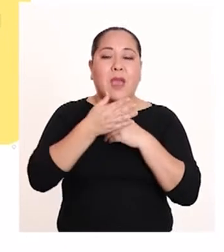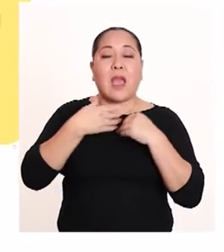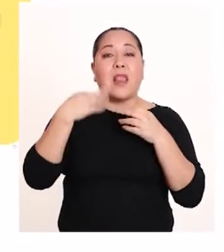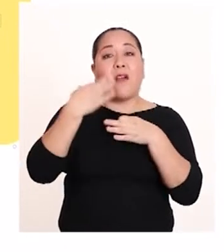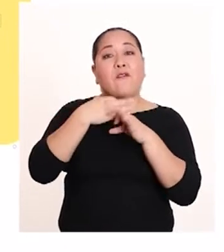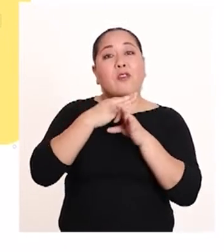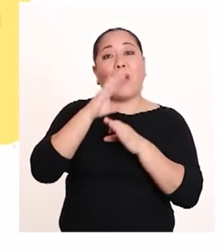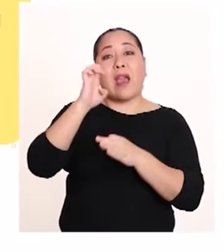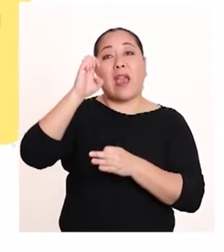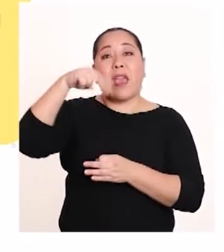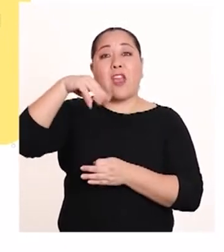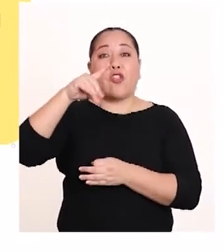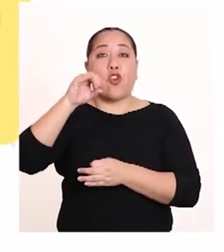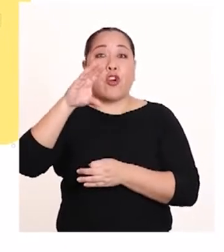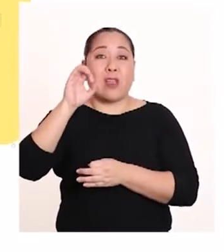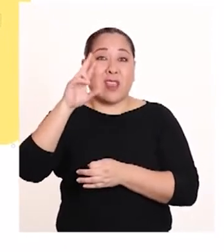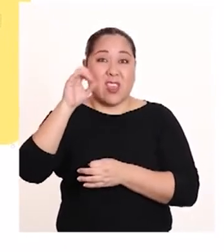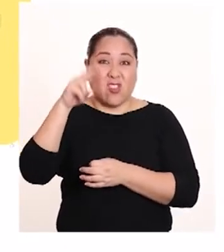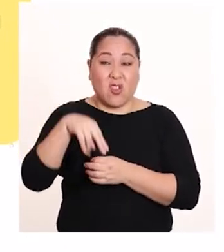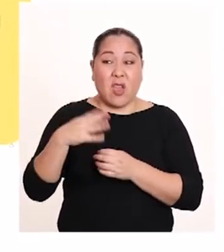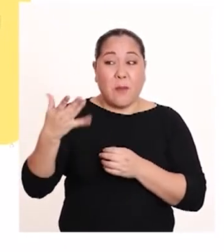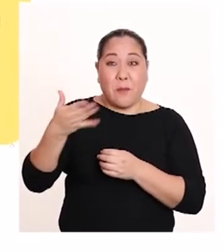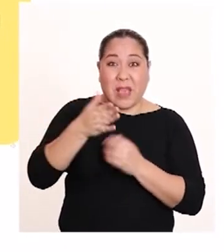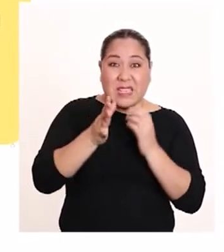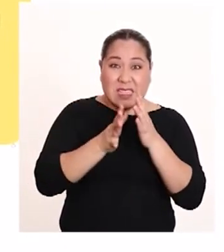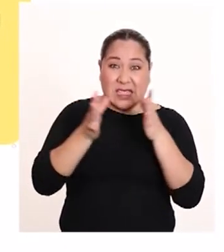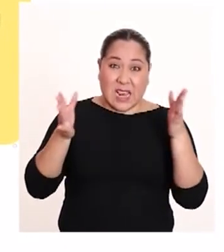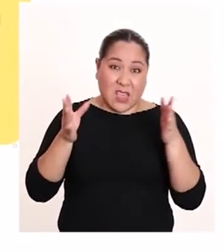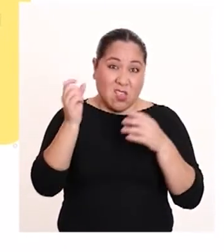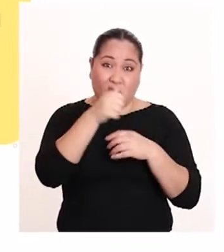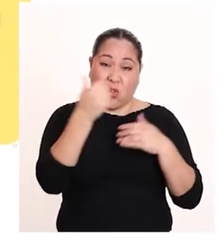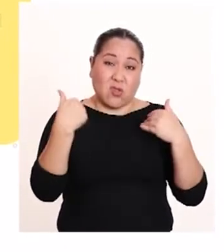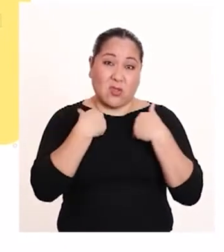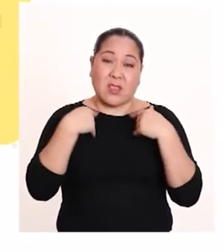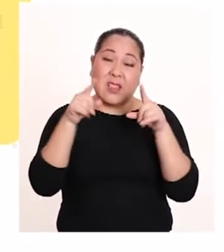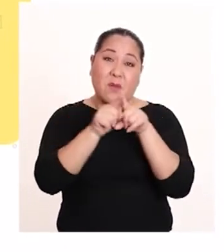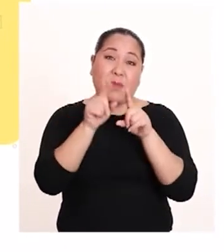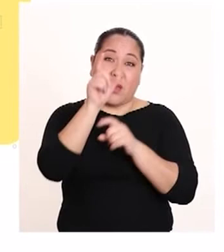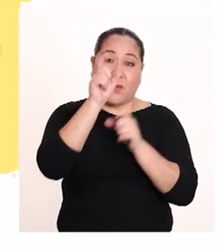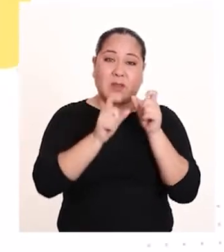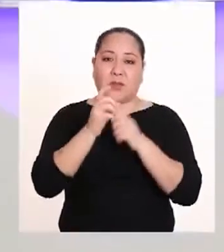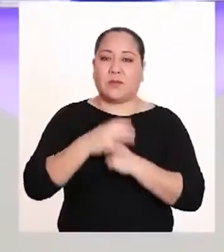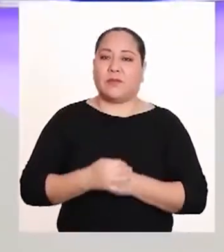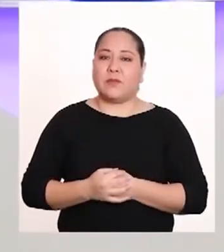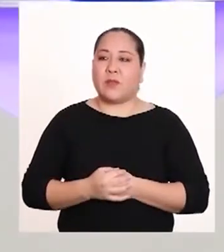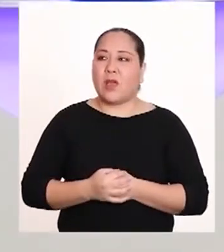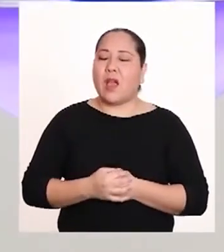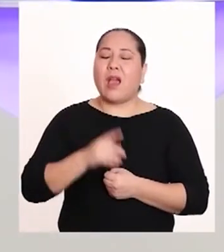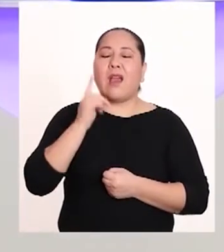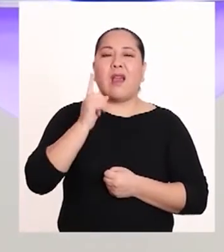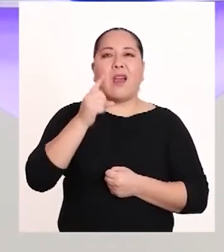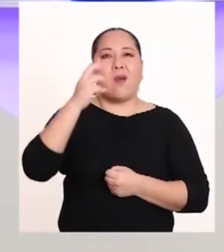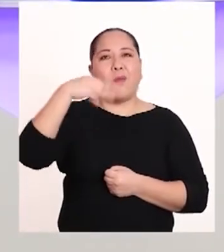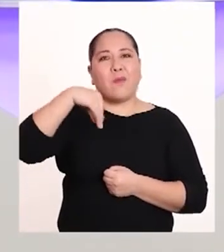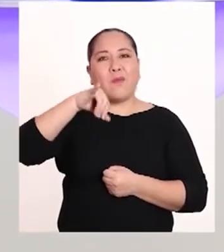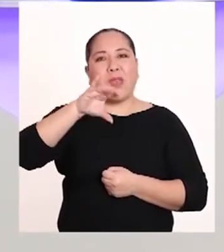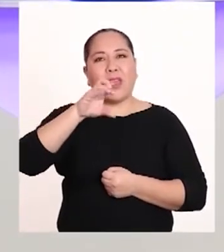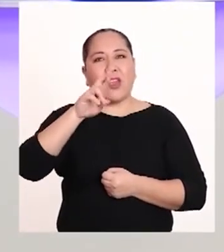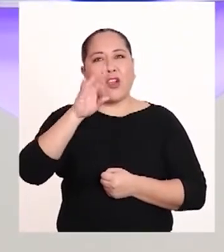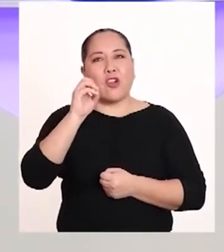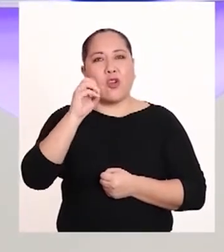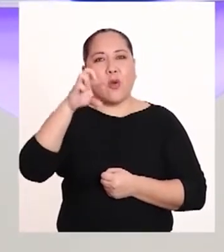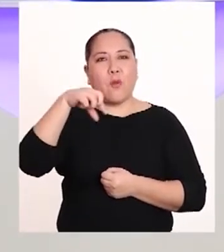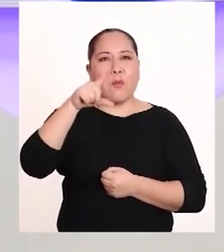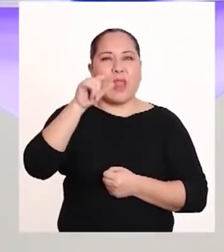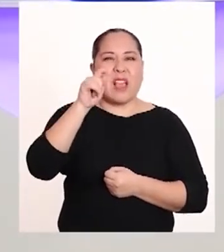endocrino en peces adultos y otras especies, incluyendo el ser humano. Los microplásticos. Cada